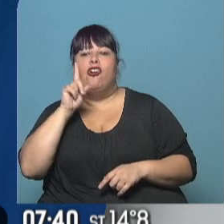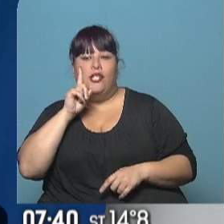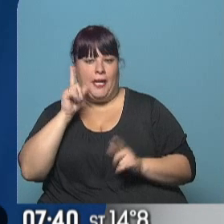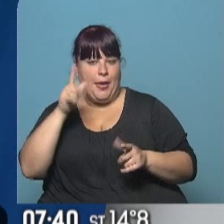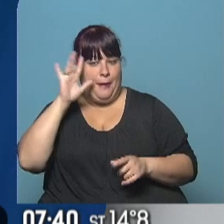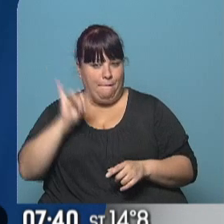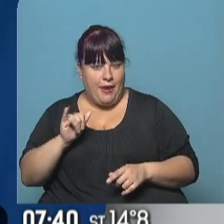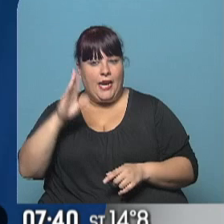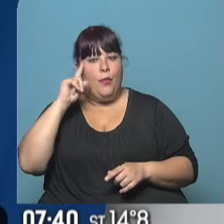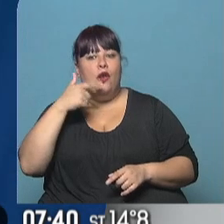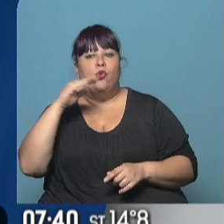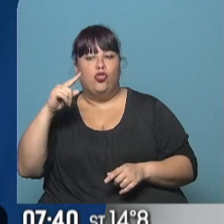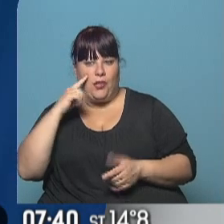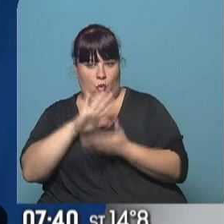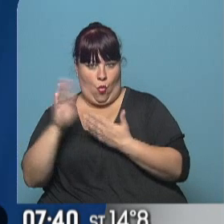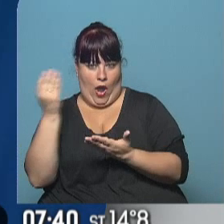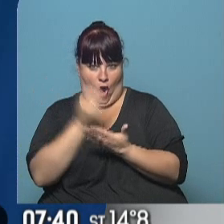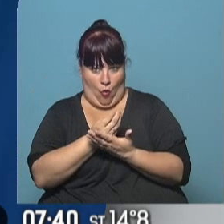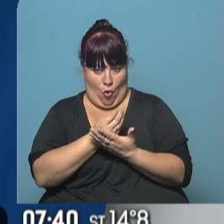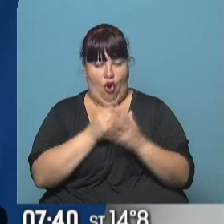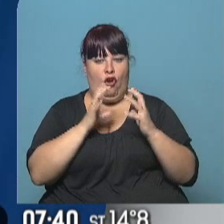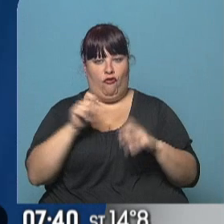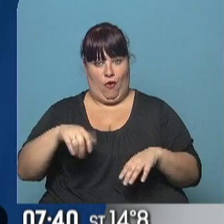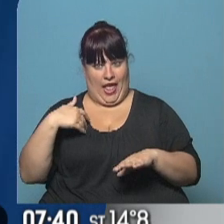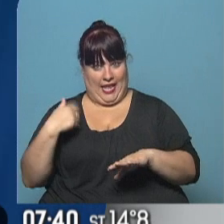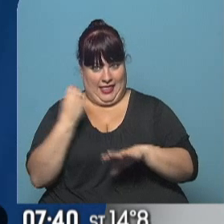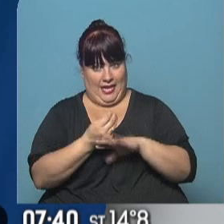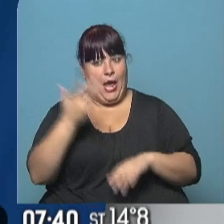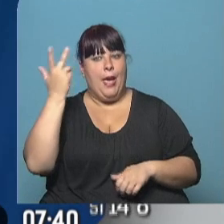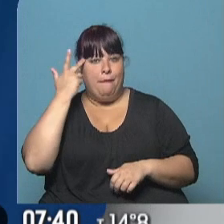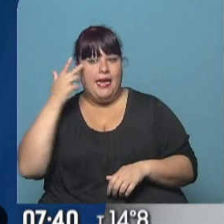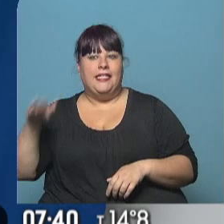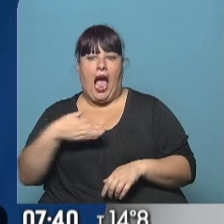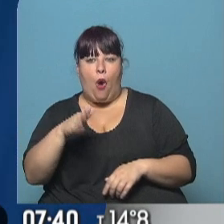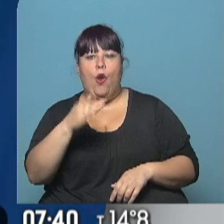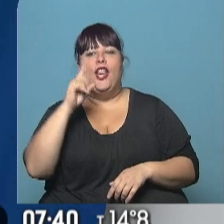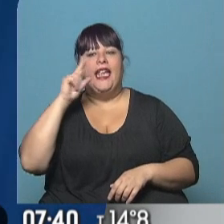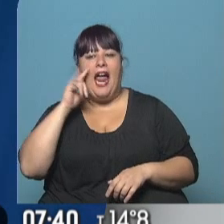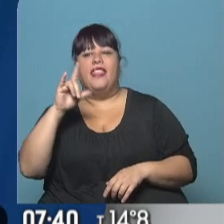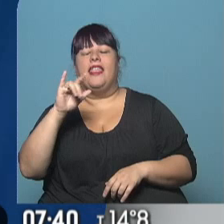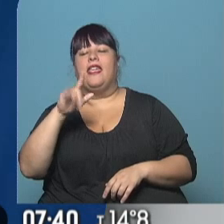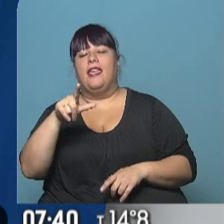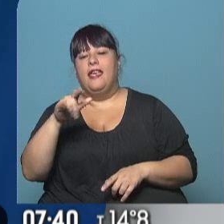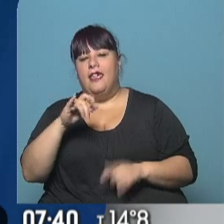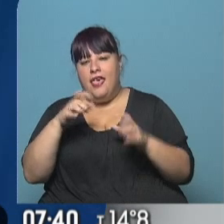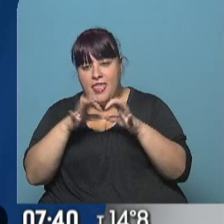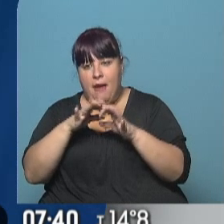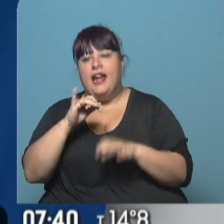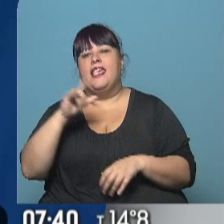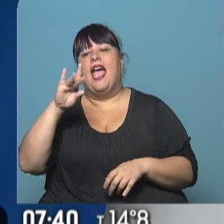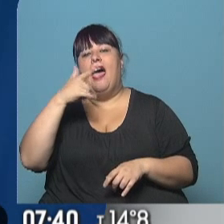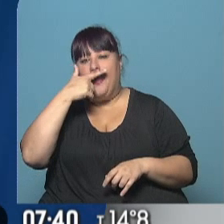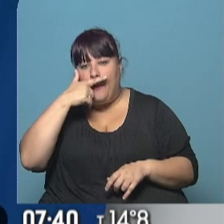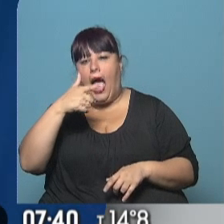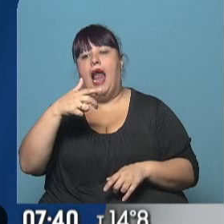lo dicho, Enzo Pérez y Belucci, los incorporados desde el fútbol local. Messi, Agüero, Icardi, Di María, Dybala, Pavón, Benedetto.